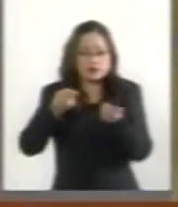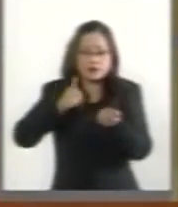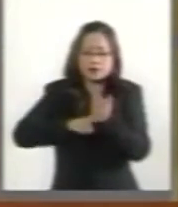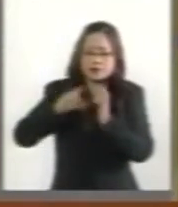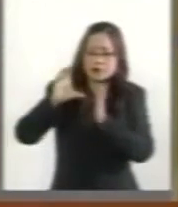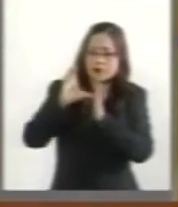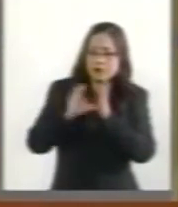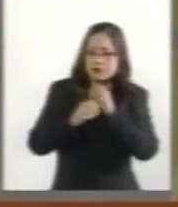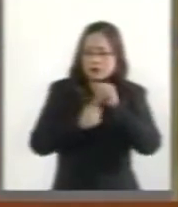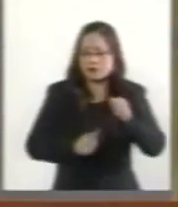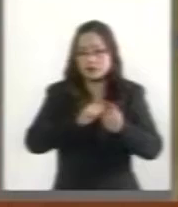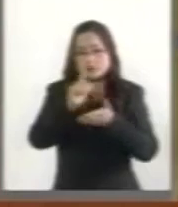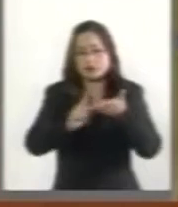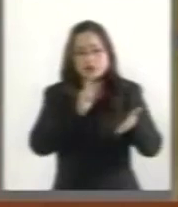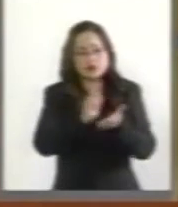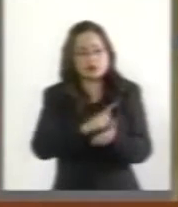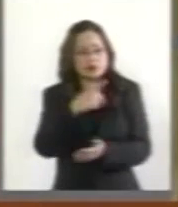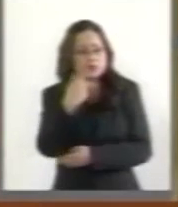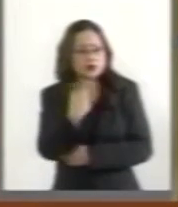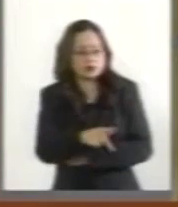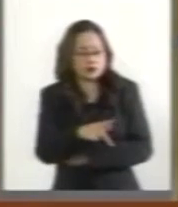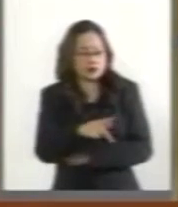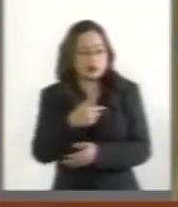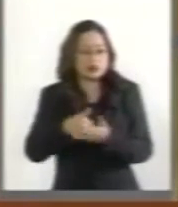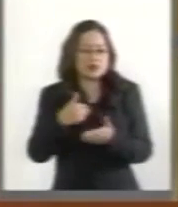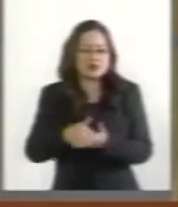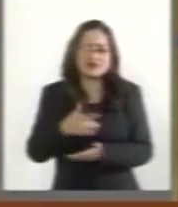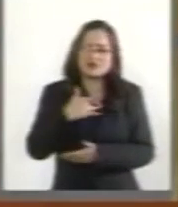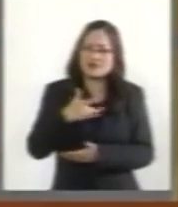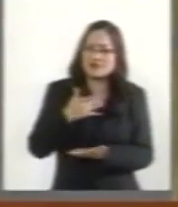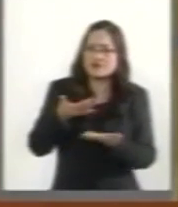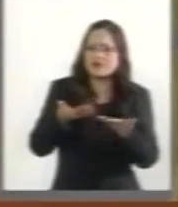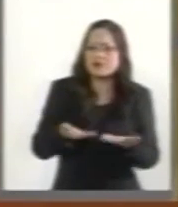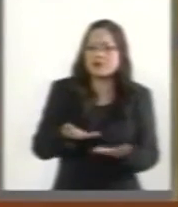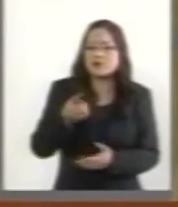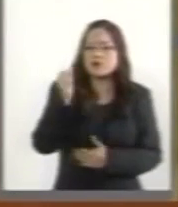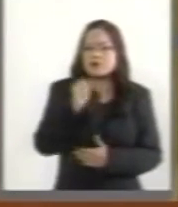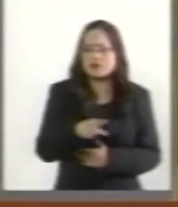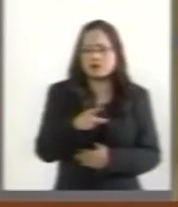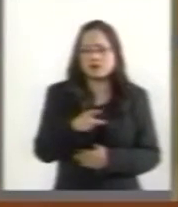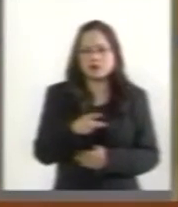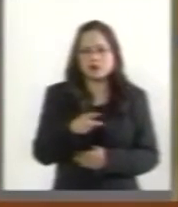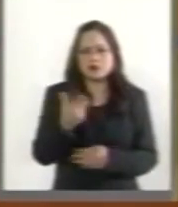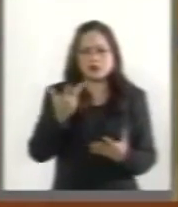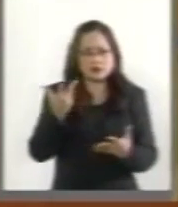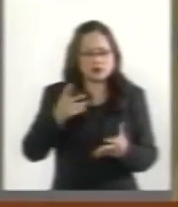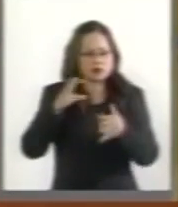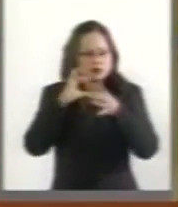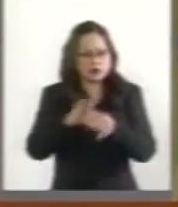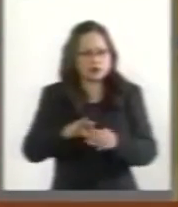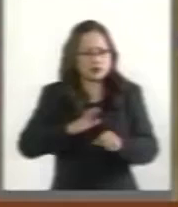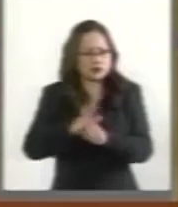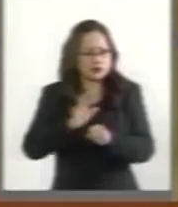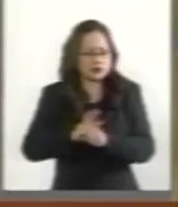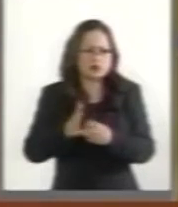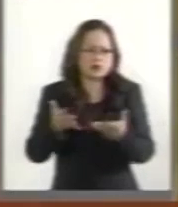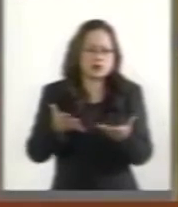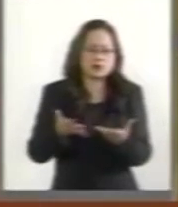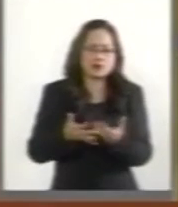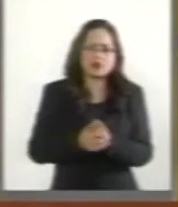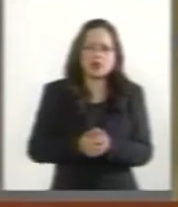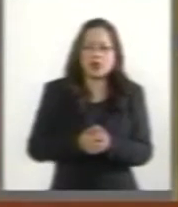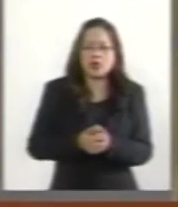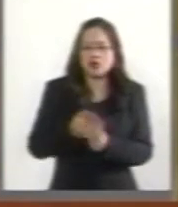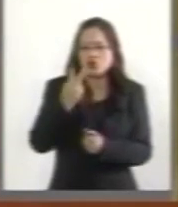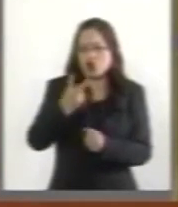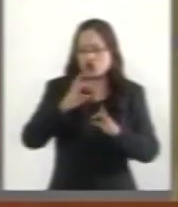desarrollados en la ley general, me parece que aquí también se va y se está articulando y dando forma a dos